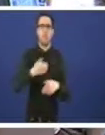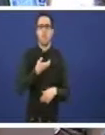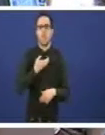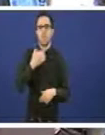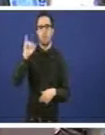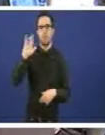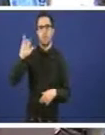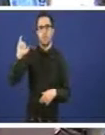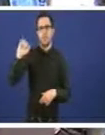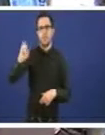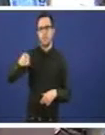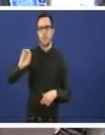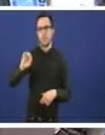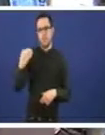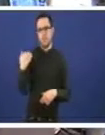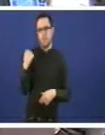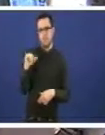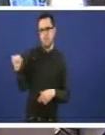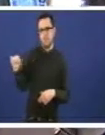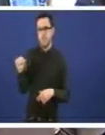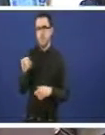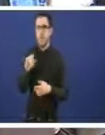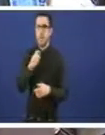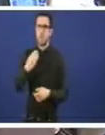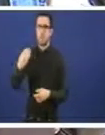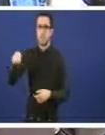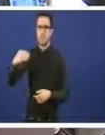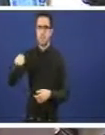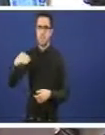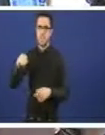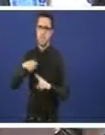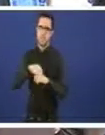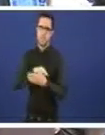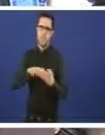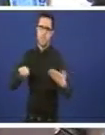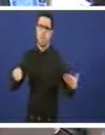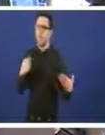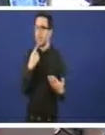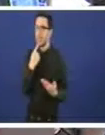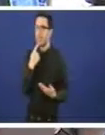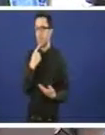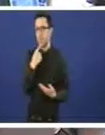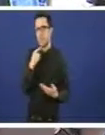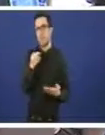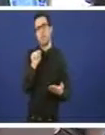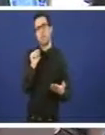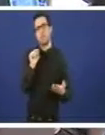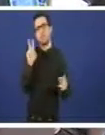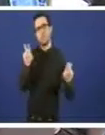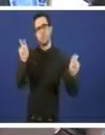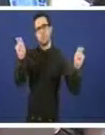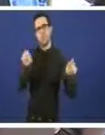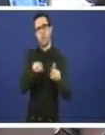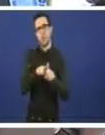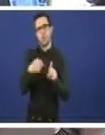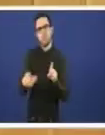da Xunta pareceu terciar neste debate decindo que era unha cuestión de punto kilométrico mire señoras e señores